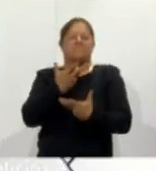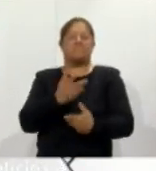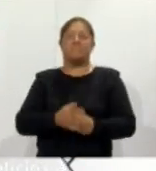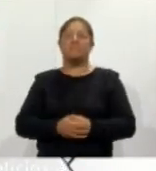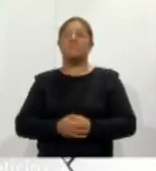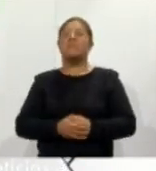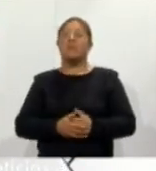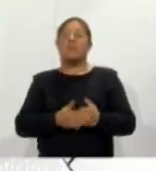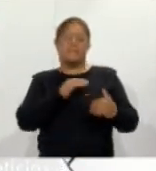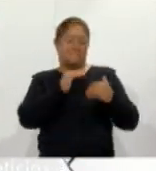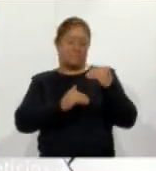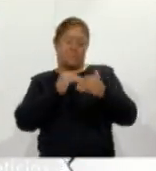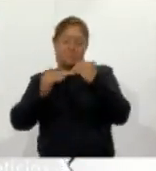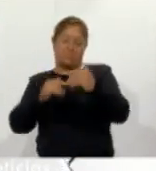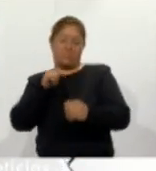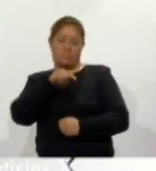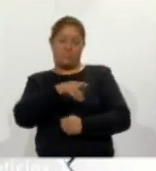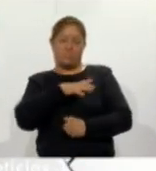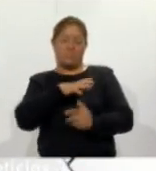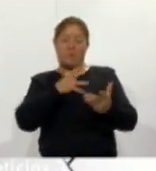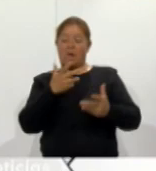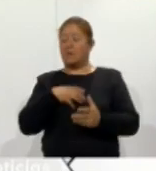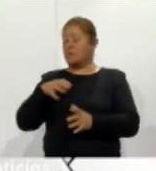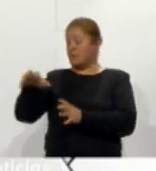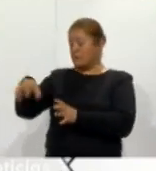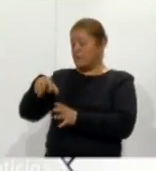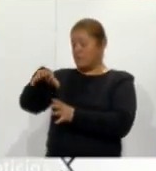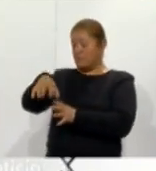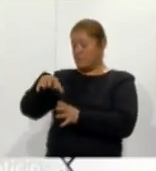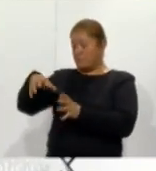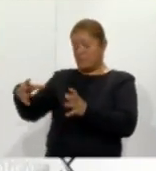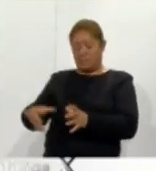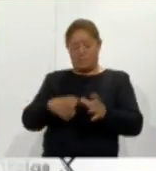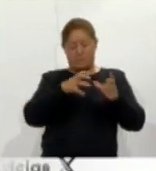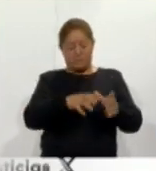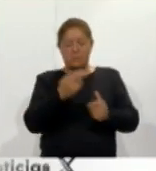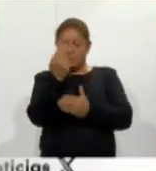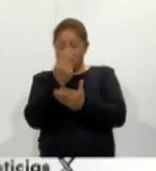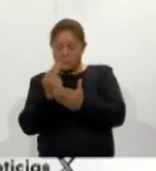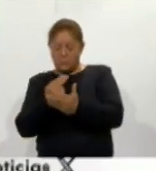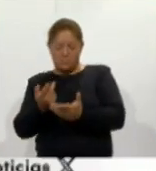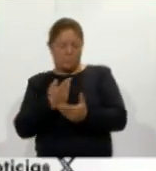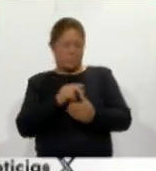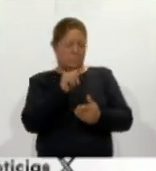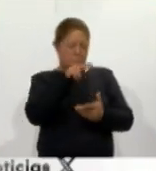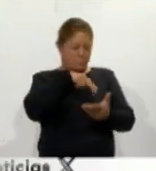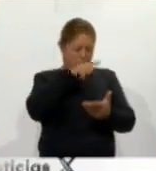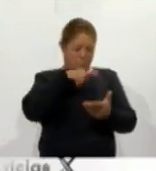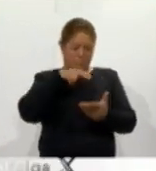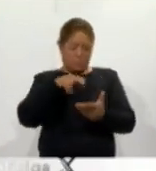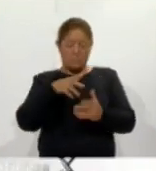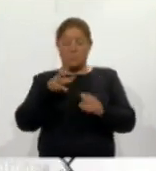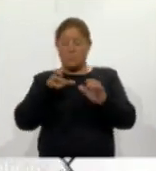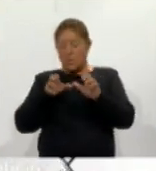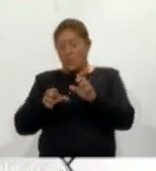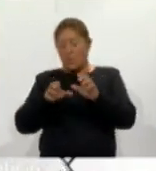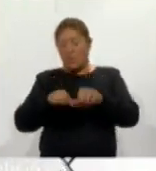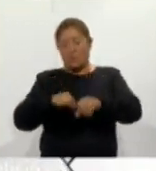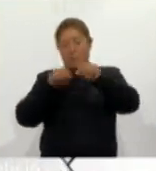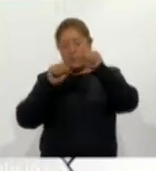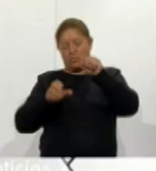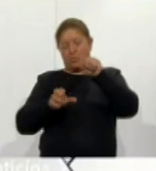proceso de elaboración de la cerámica desde la recolección de la materia prima el diseño grafiado hasta el horneado es importante